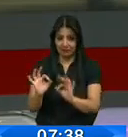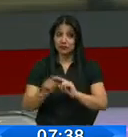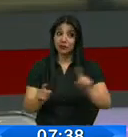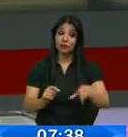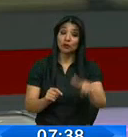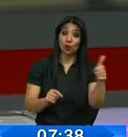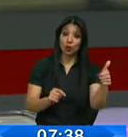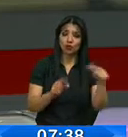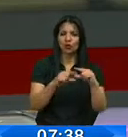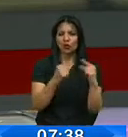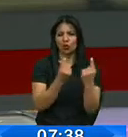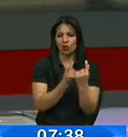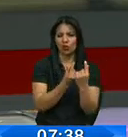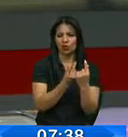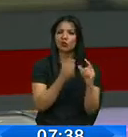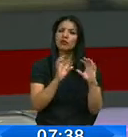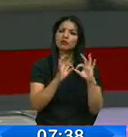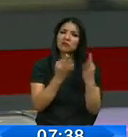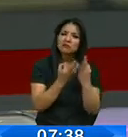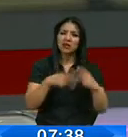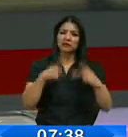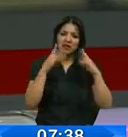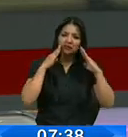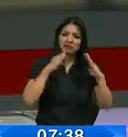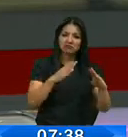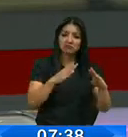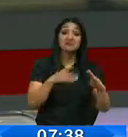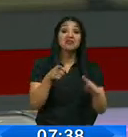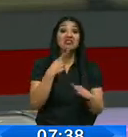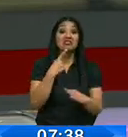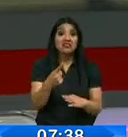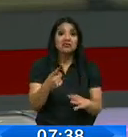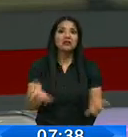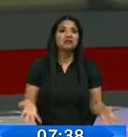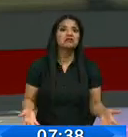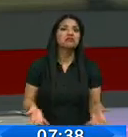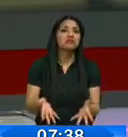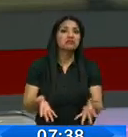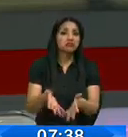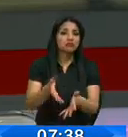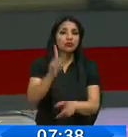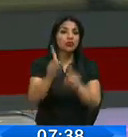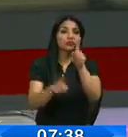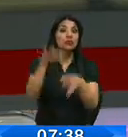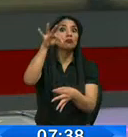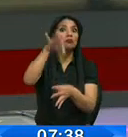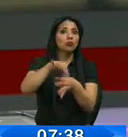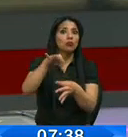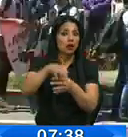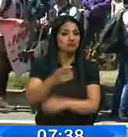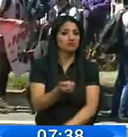lado, evidentemente, las organizaciones pro vida y familia que impulsarán, dicen, una consulta popular. Le contamos.